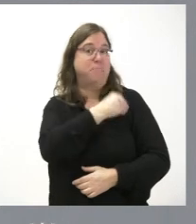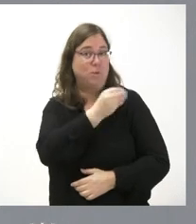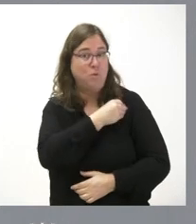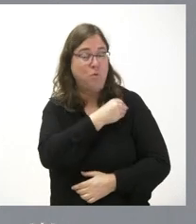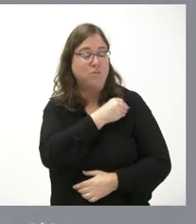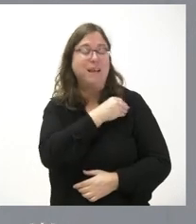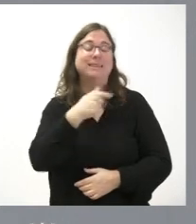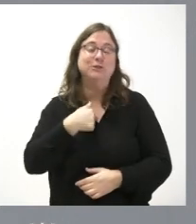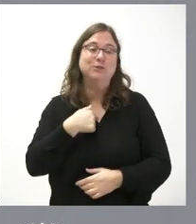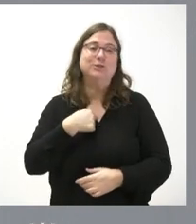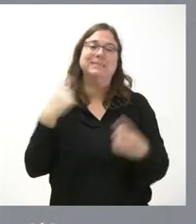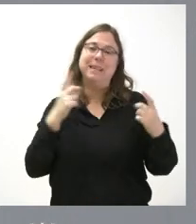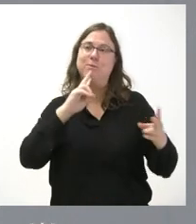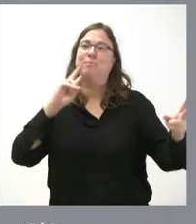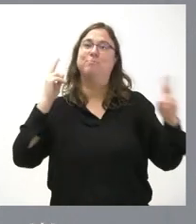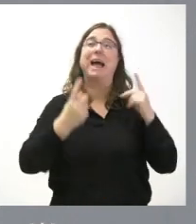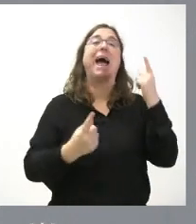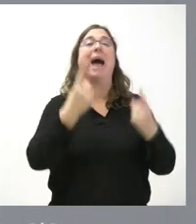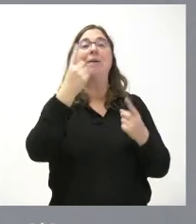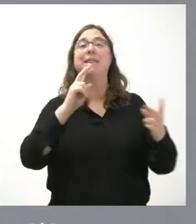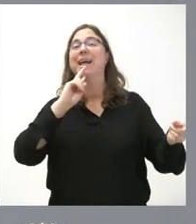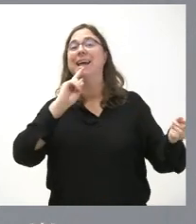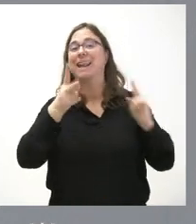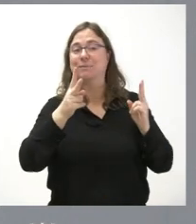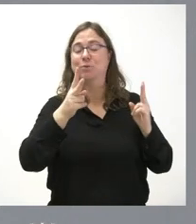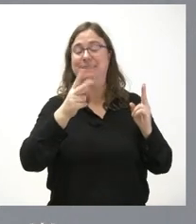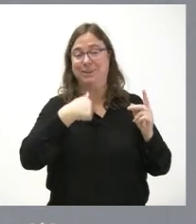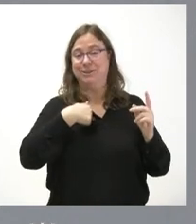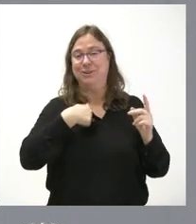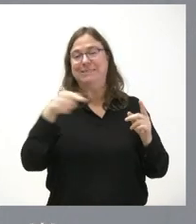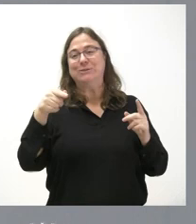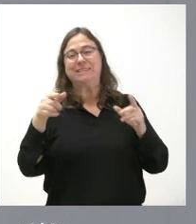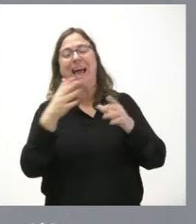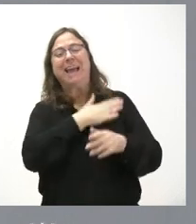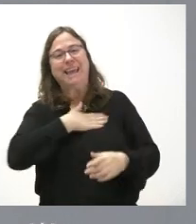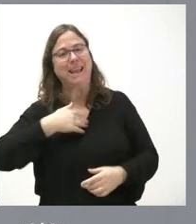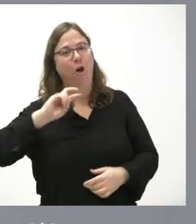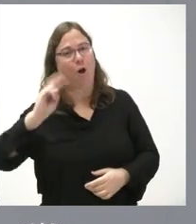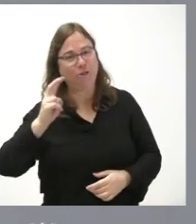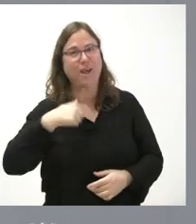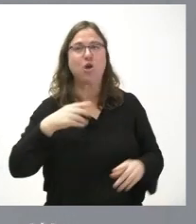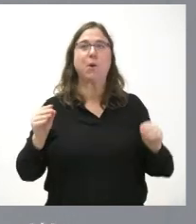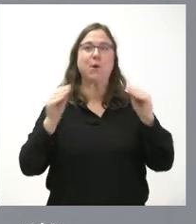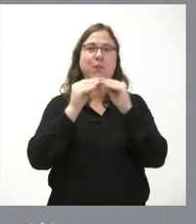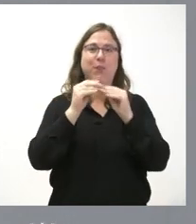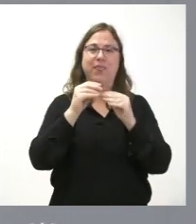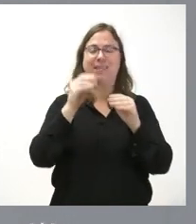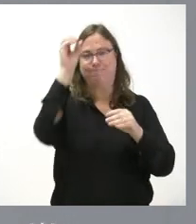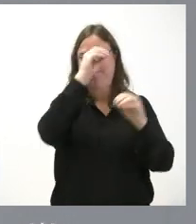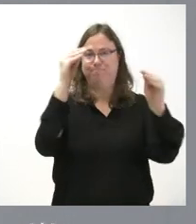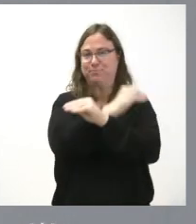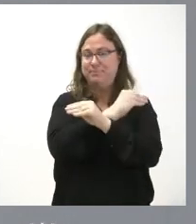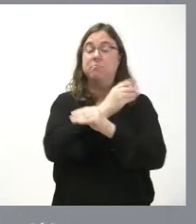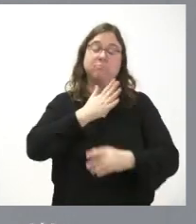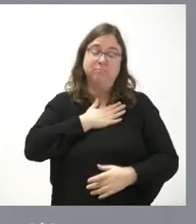misión es intentar responder a veces mi respuesta no será la que ustedes desearían a veces no coincidamos en la opinión pero mi misión